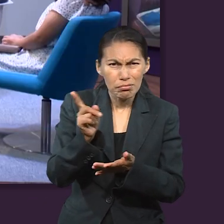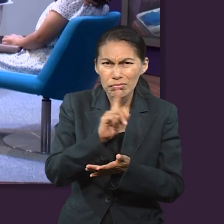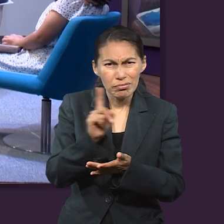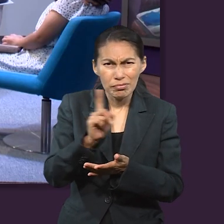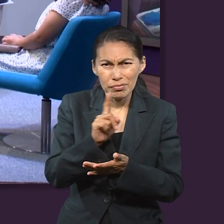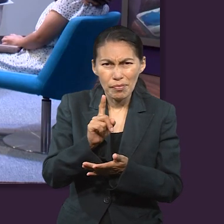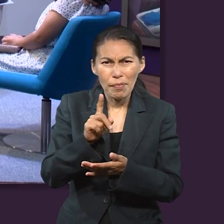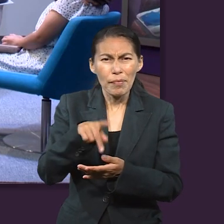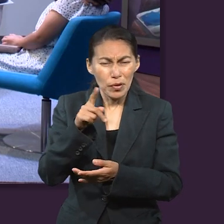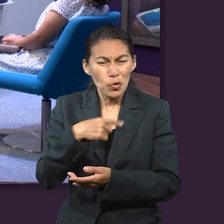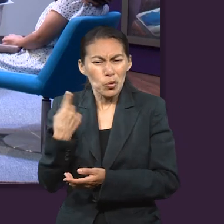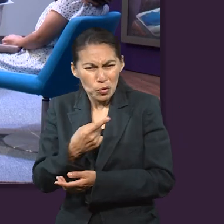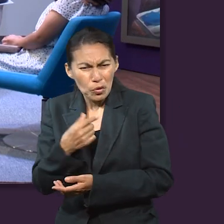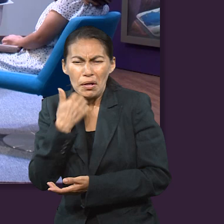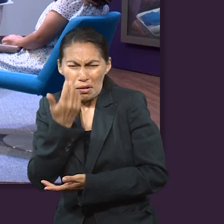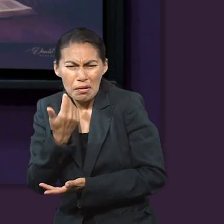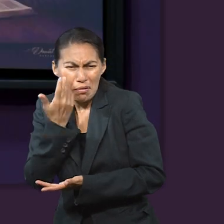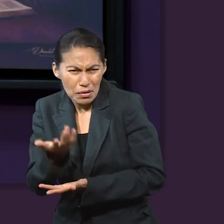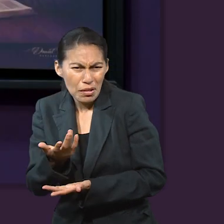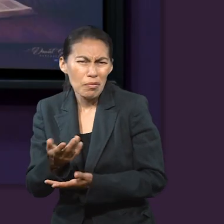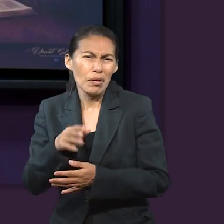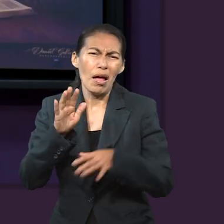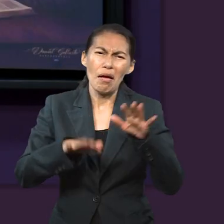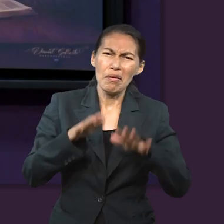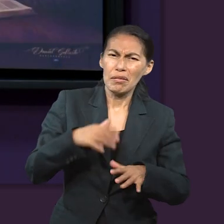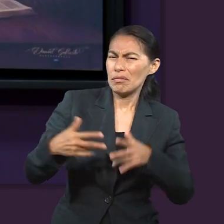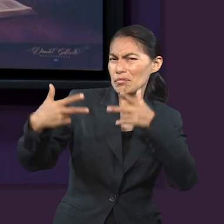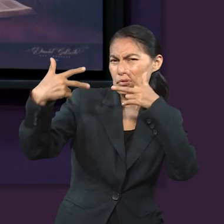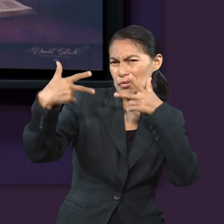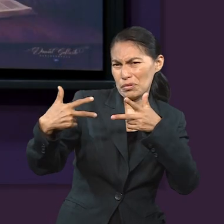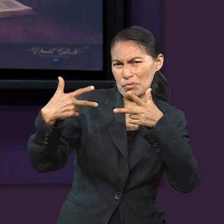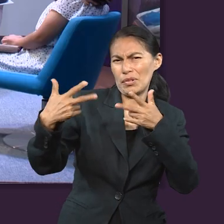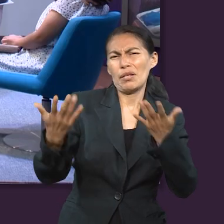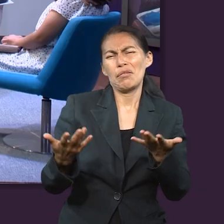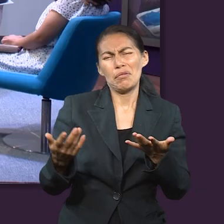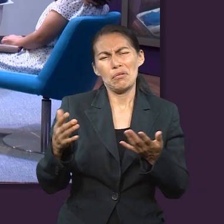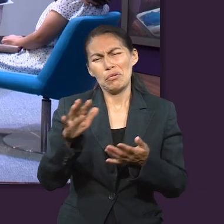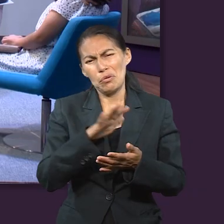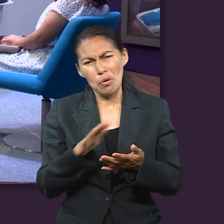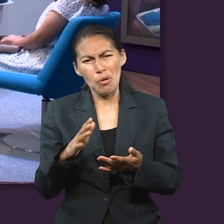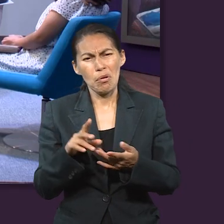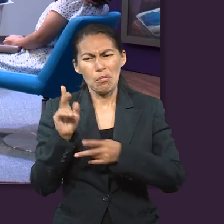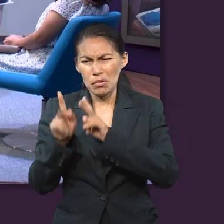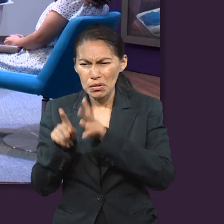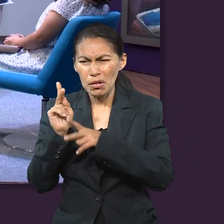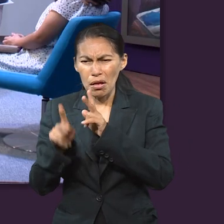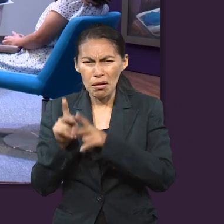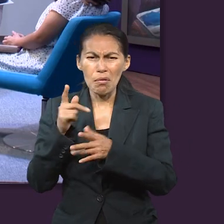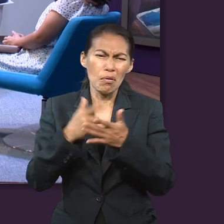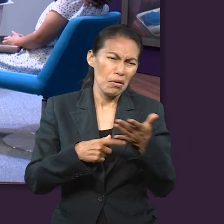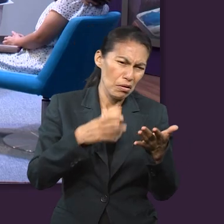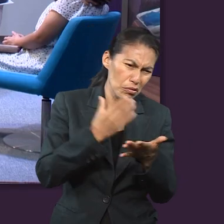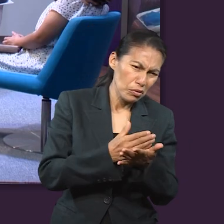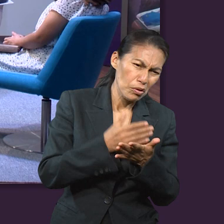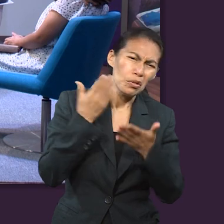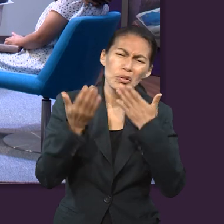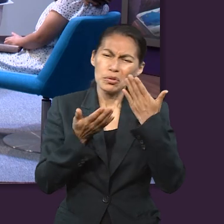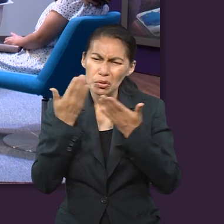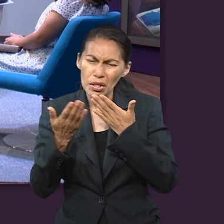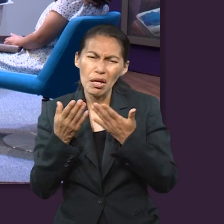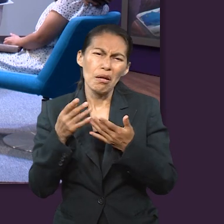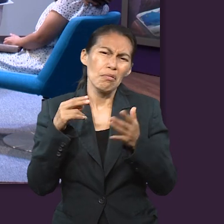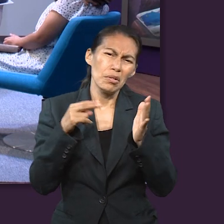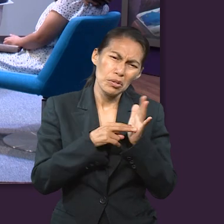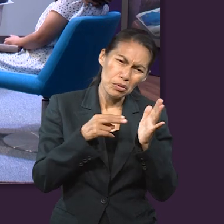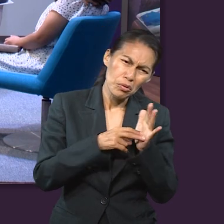hacíamos porque queríamos. Y nos uníamos e incluso hacíamos videollamadas para conectarnos y